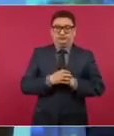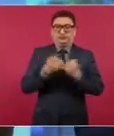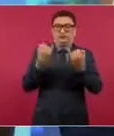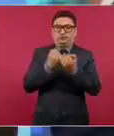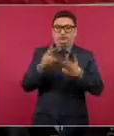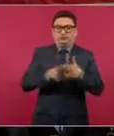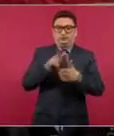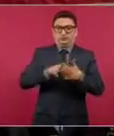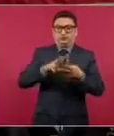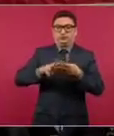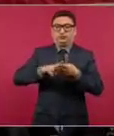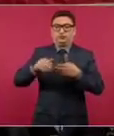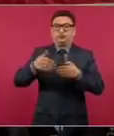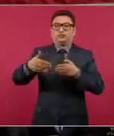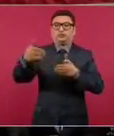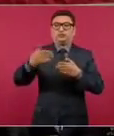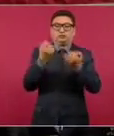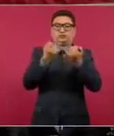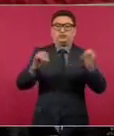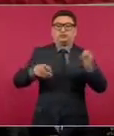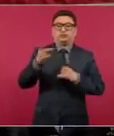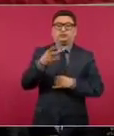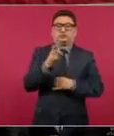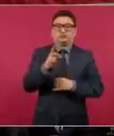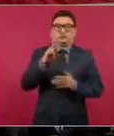Tren Maya en diciembre del 2023.